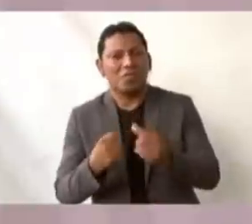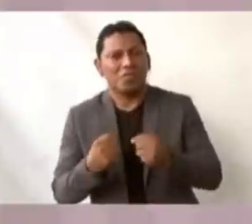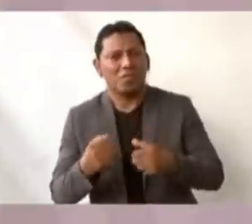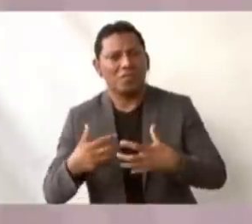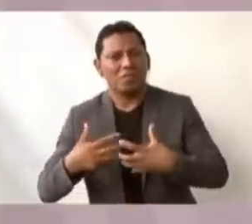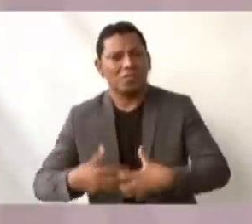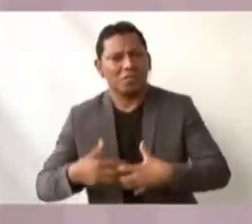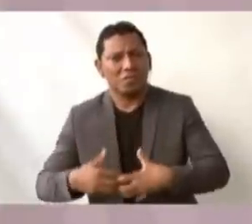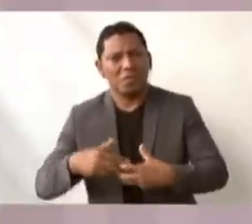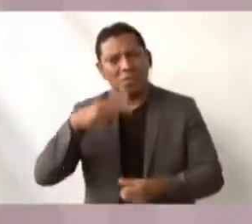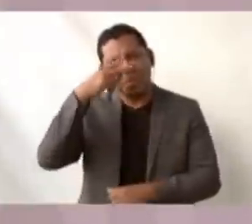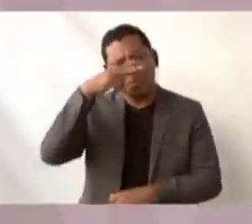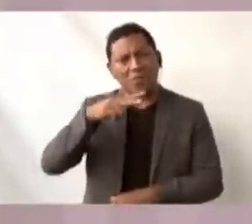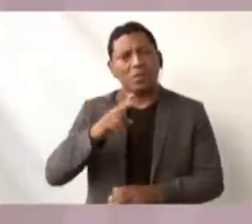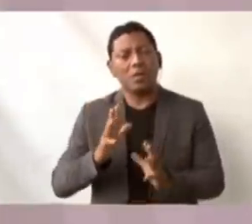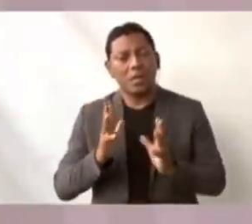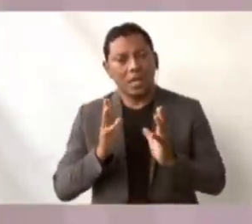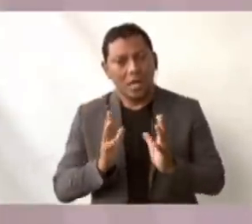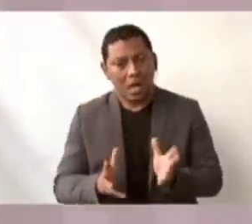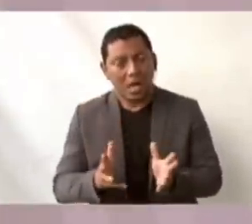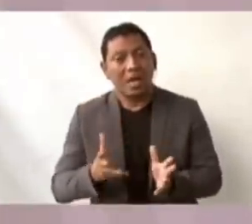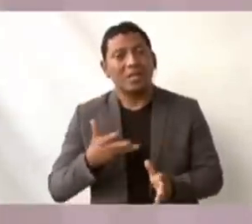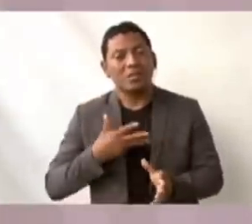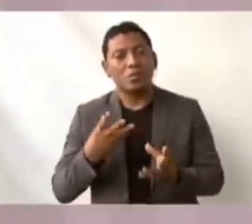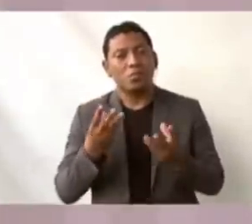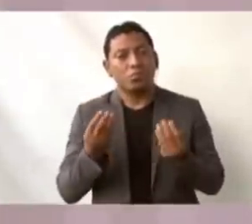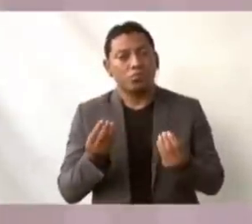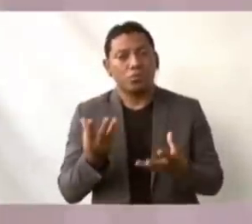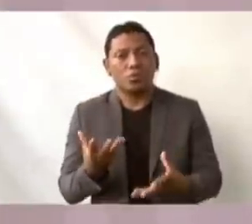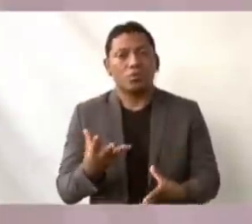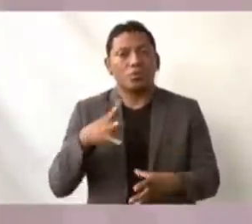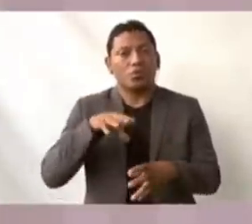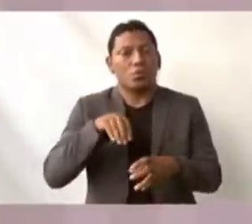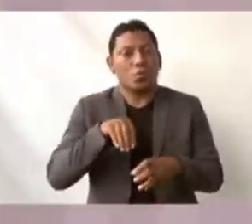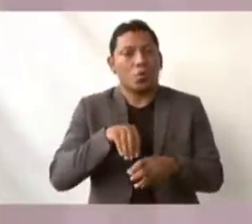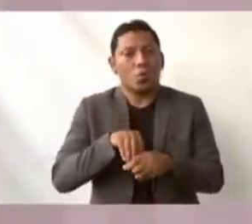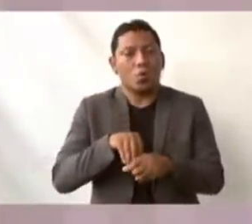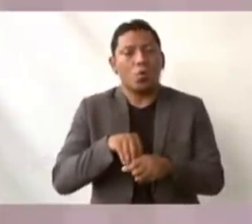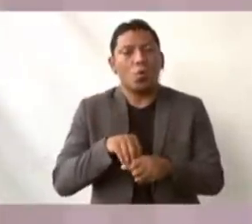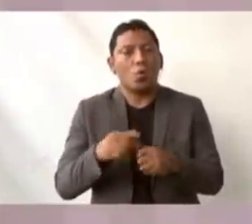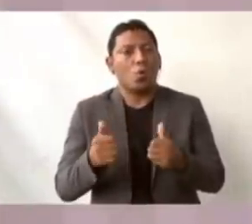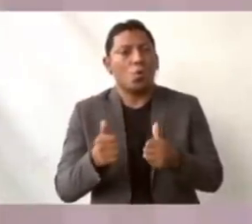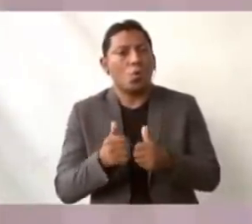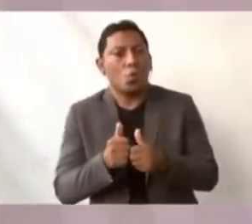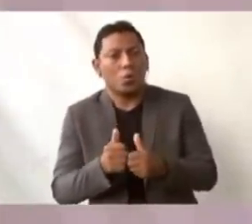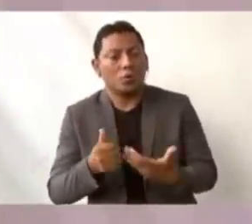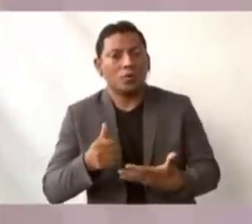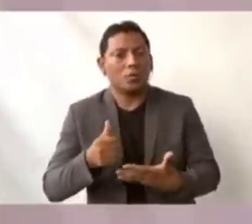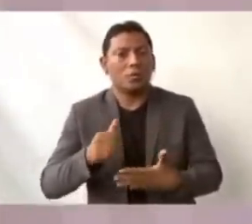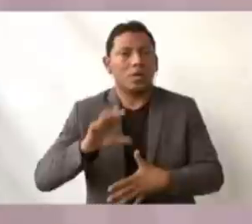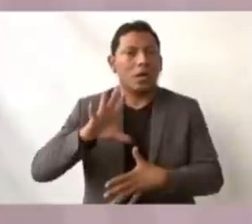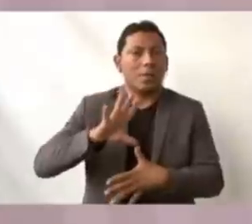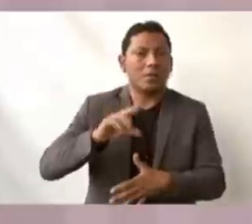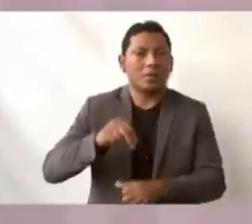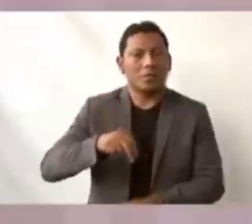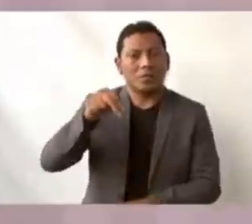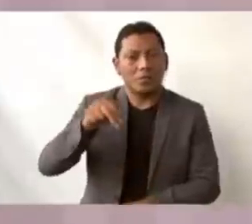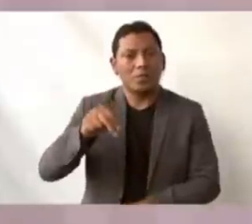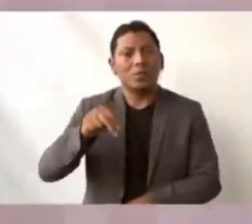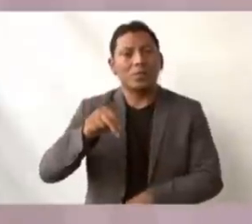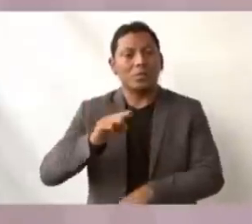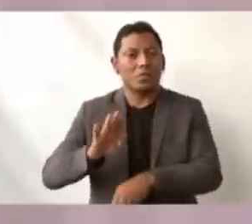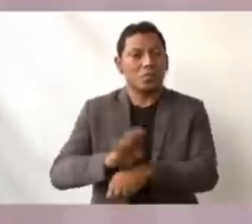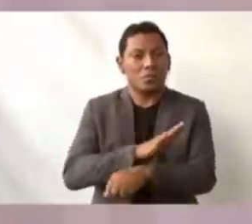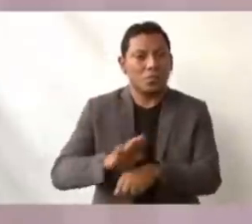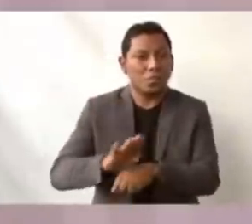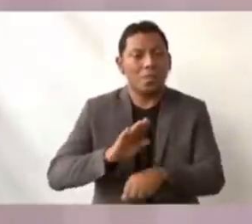ya está muy integrada con toda América del Norte. Se va a beneficiar